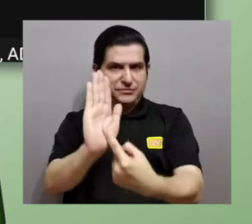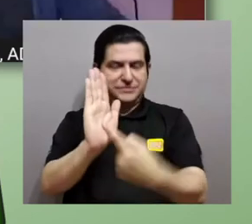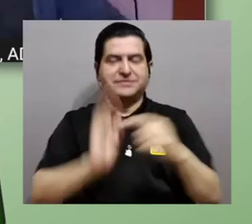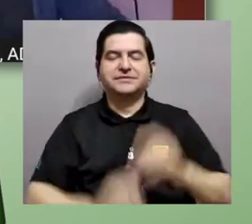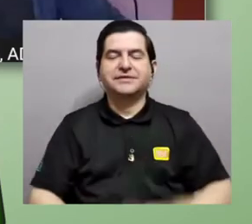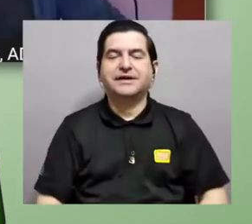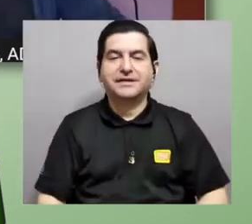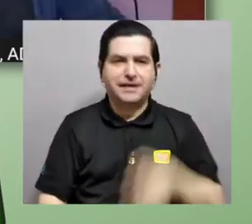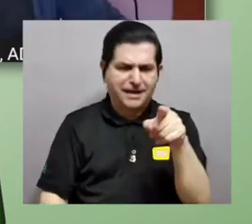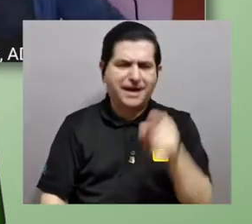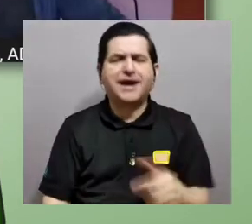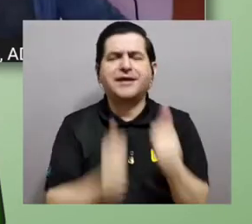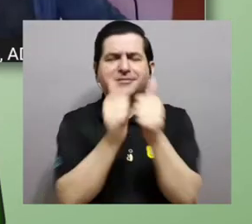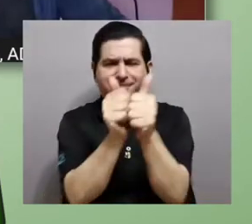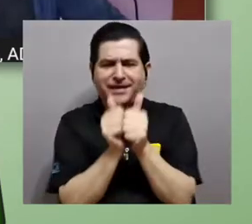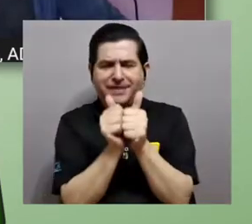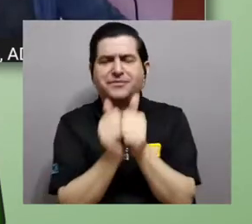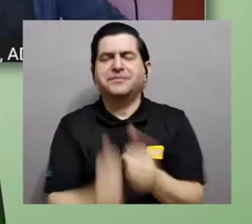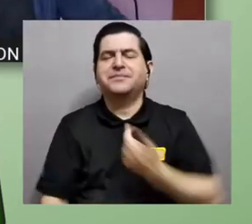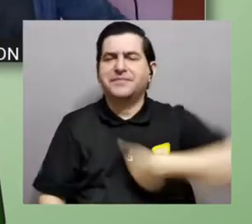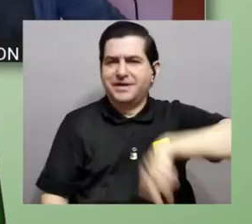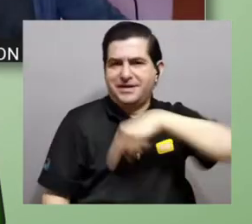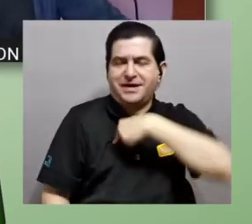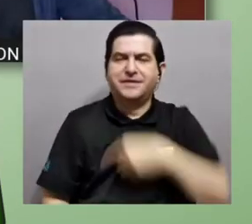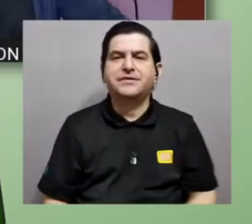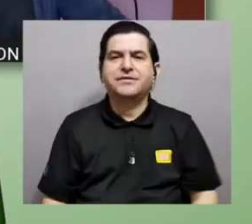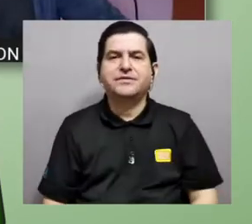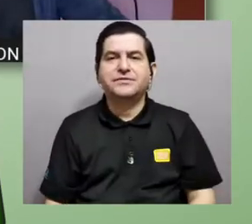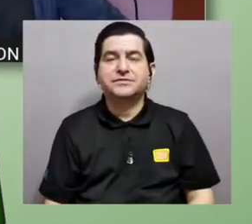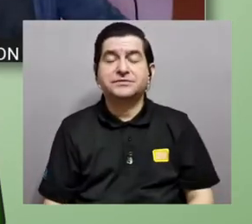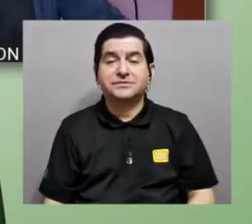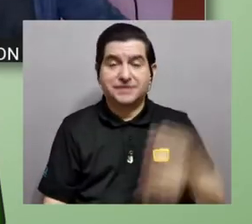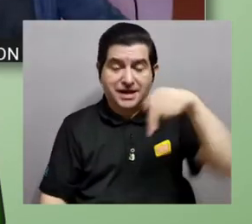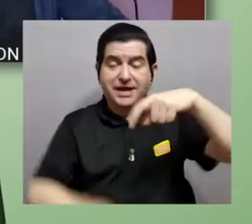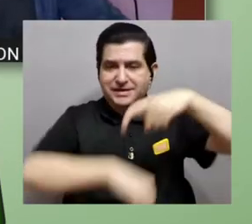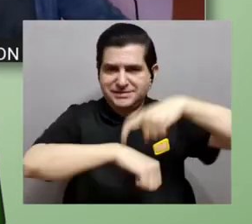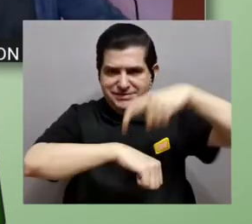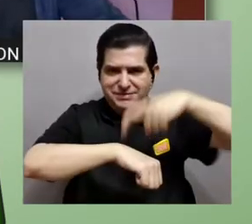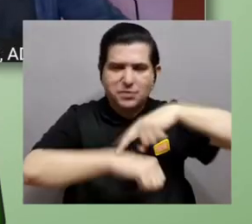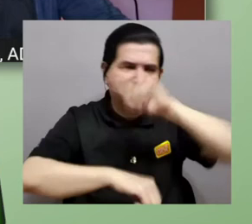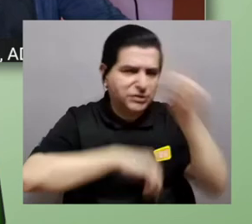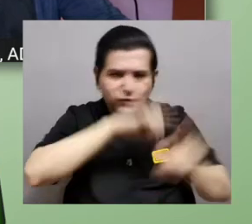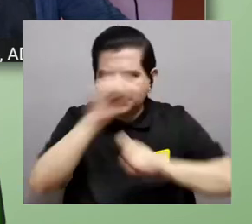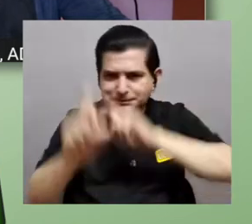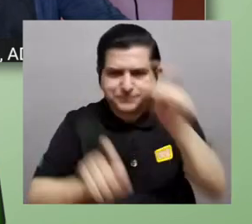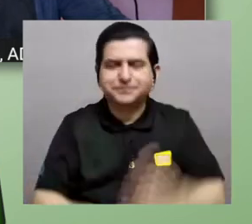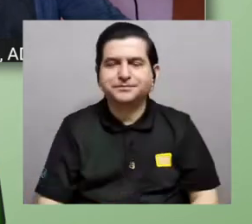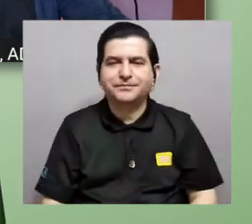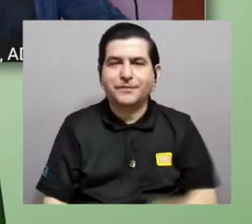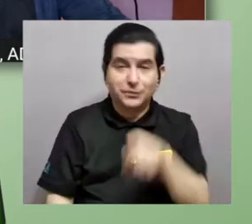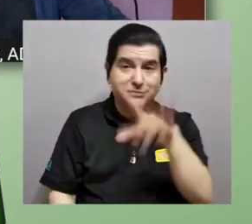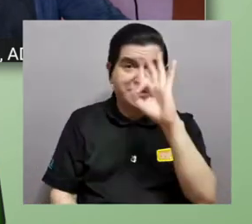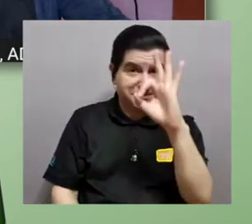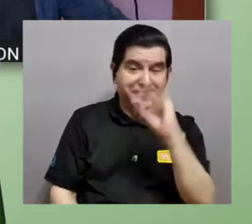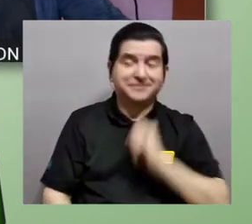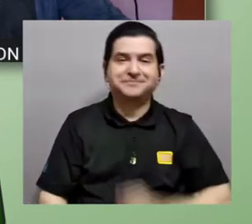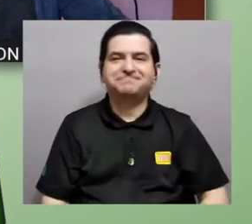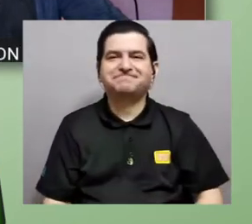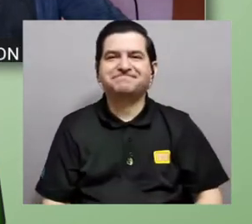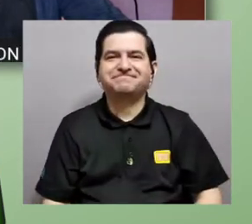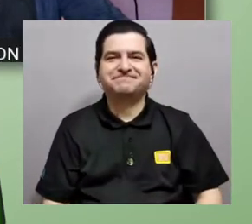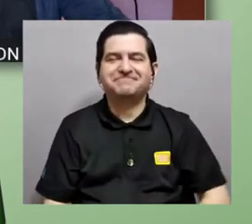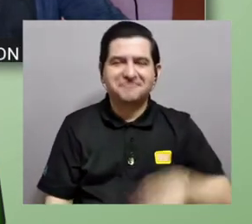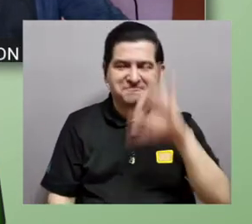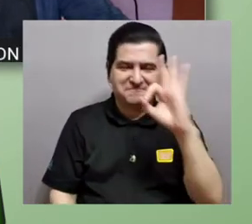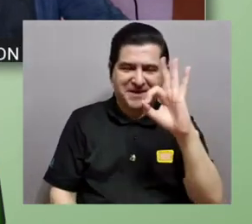presentábamos también hace algunos minutos. Él nos va a acompañar en este periodo de preguntas. Sebastián,